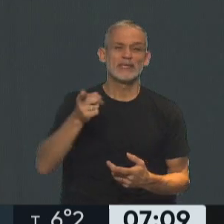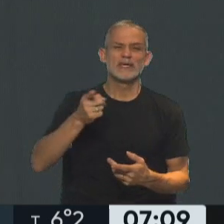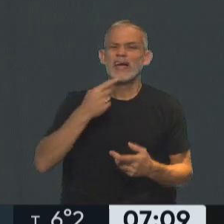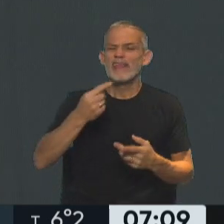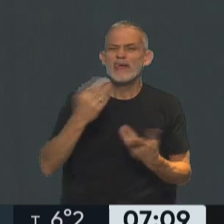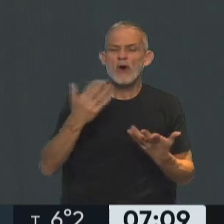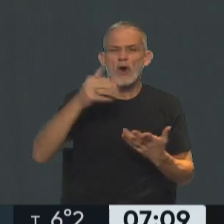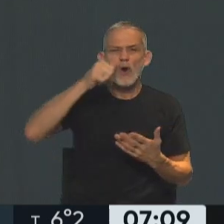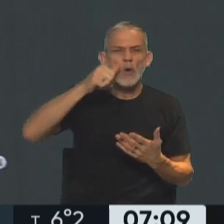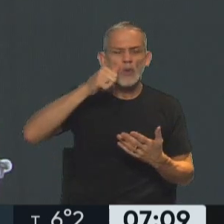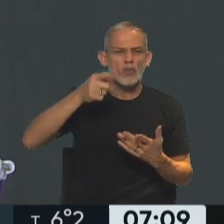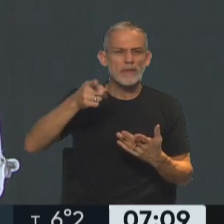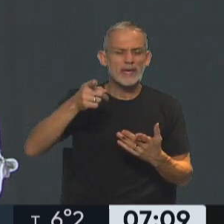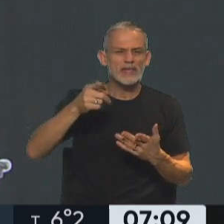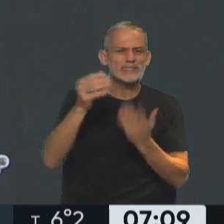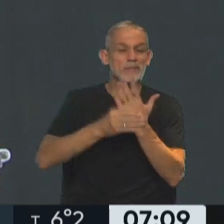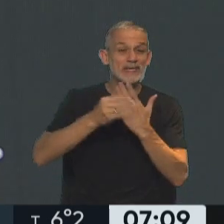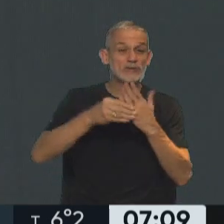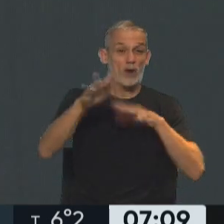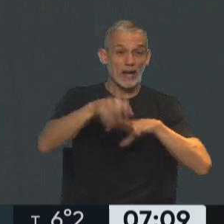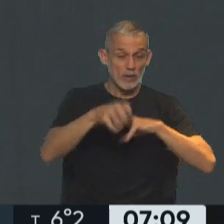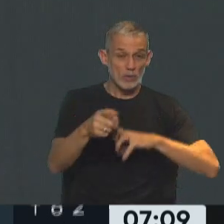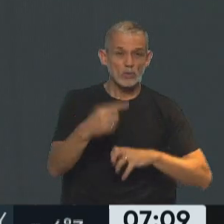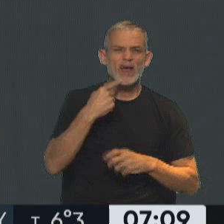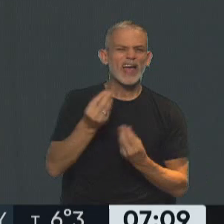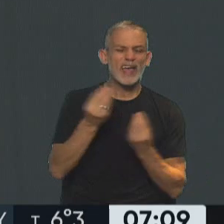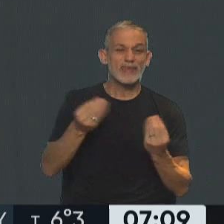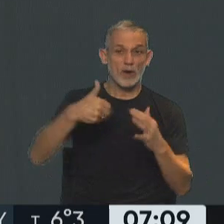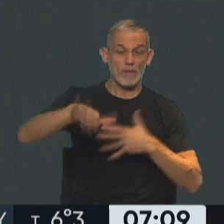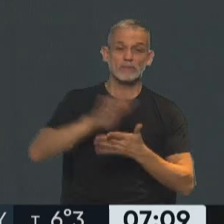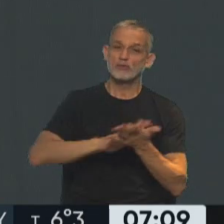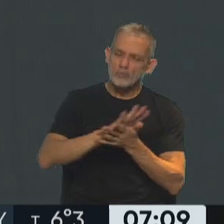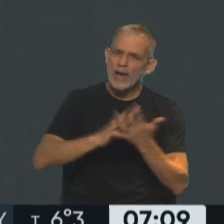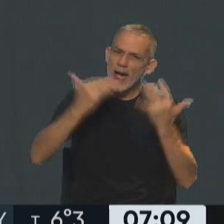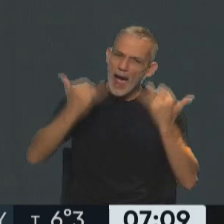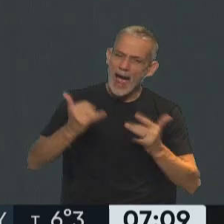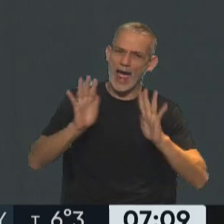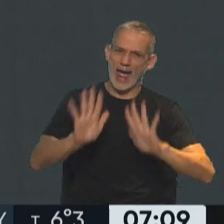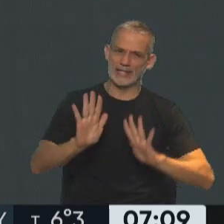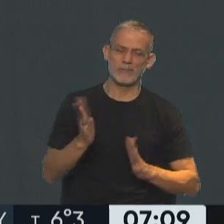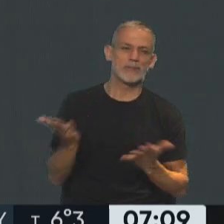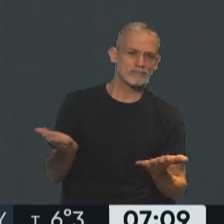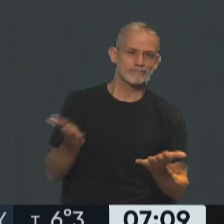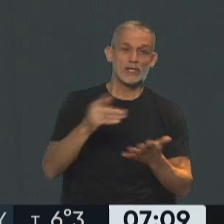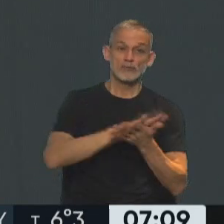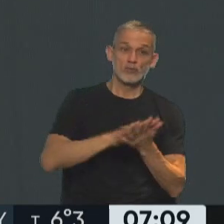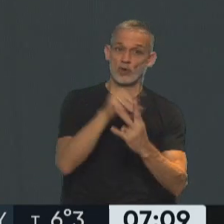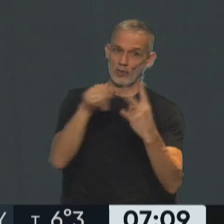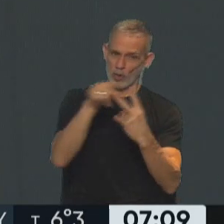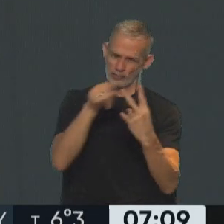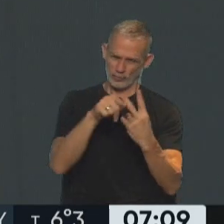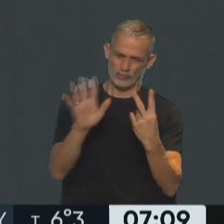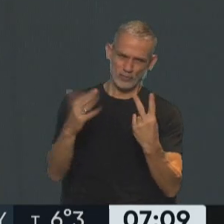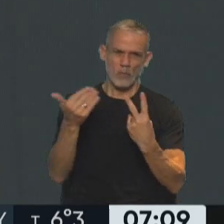anticipó Julián Domínguez, Ministro de Agricultura? Dijo que se viera una solución, pero atención que las dos soluciones que ahora voy a